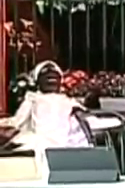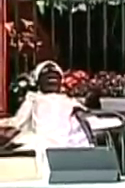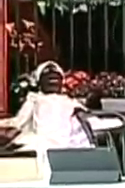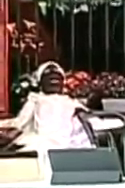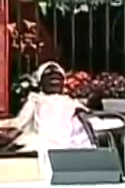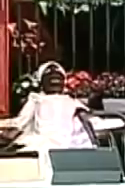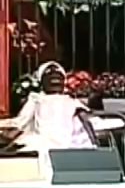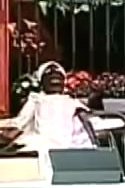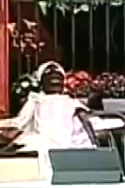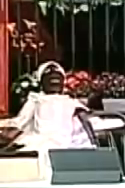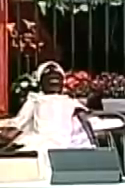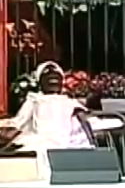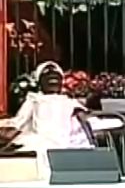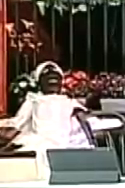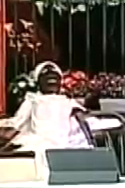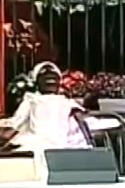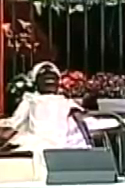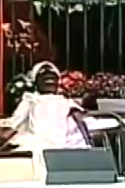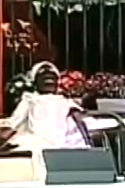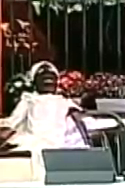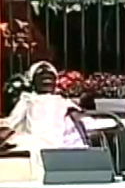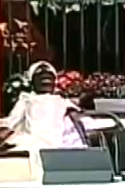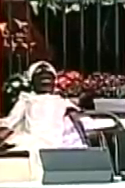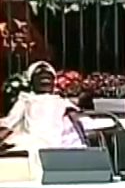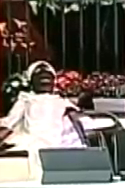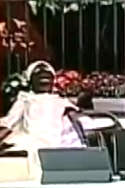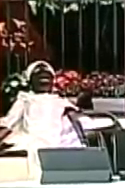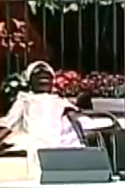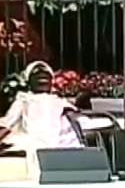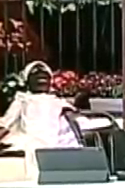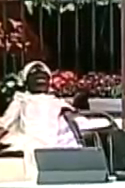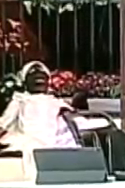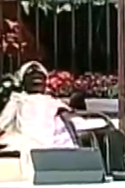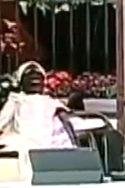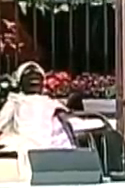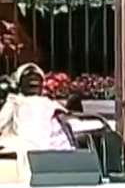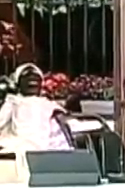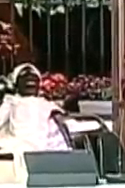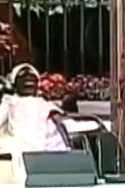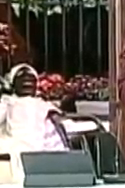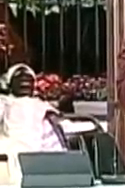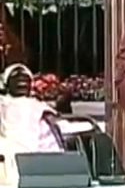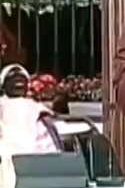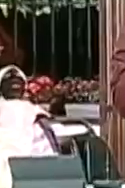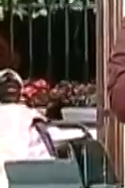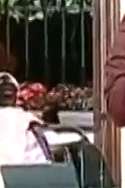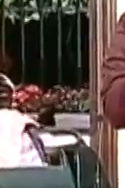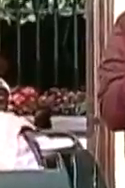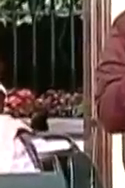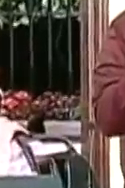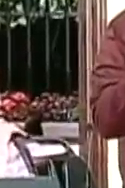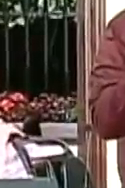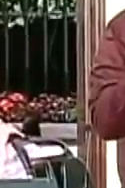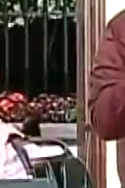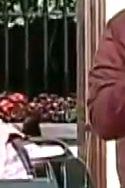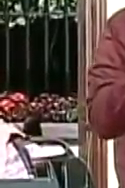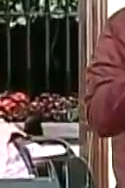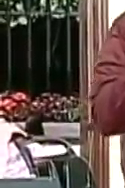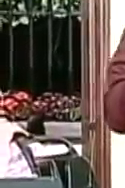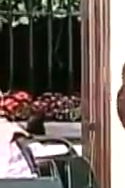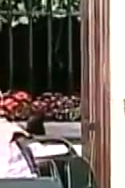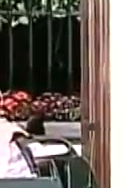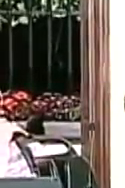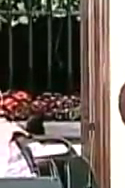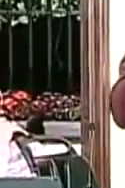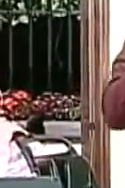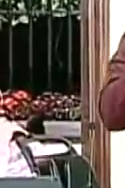David, felicidades la unión de la sangre, del espíritu de la vida entre España y Venezuela,